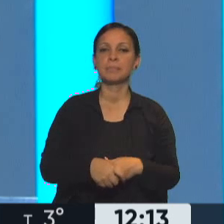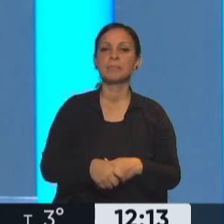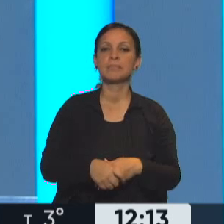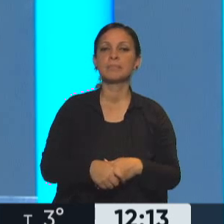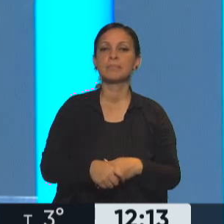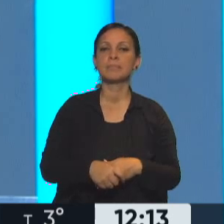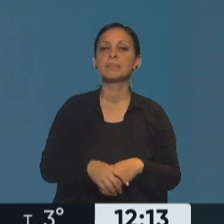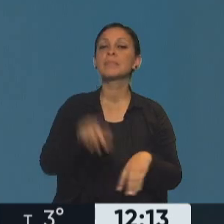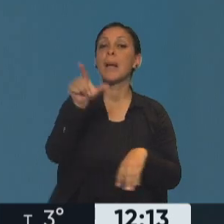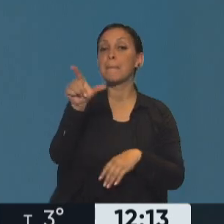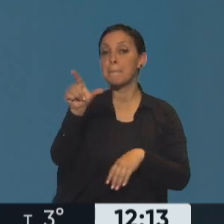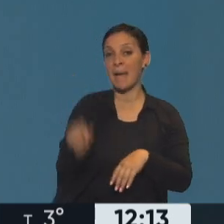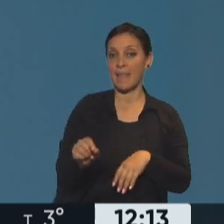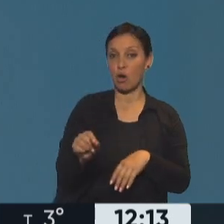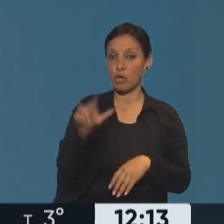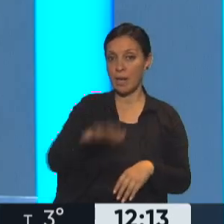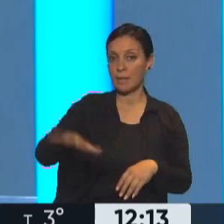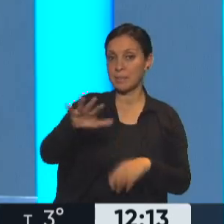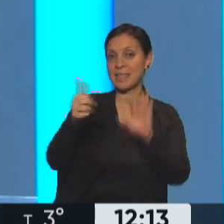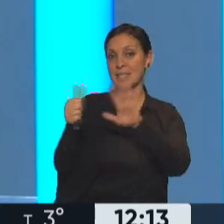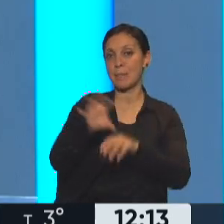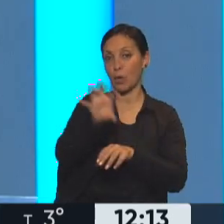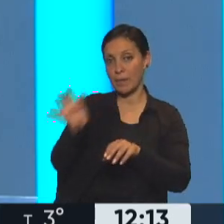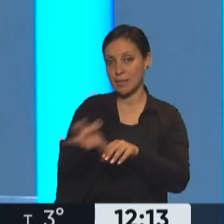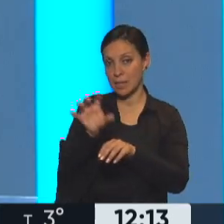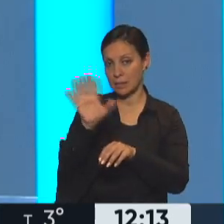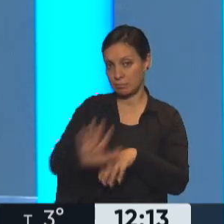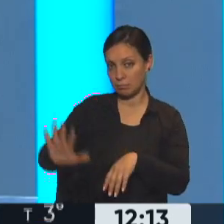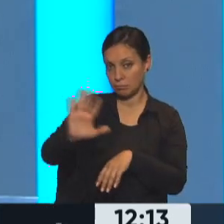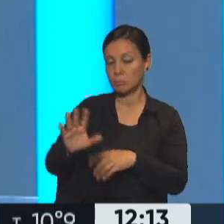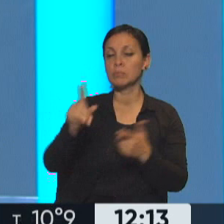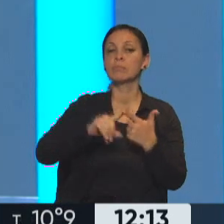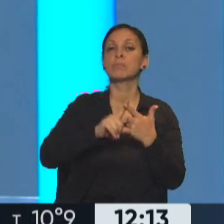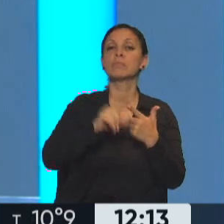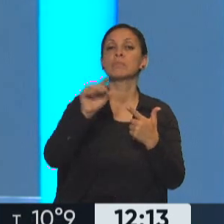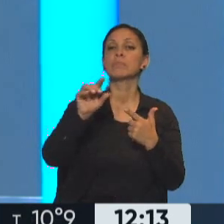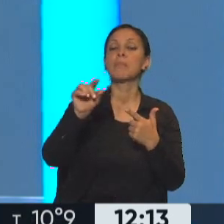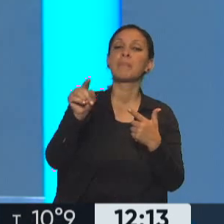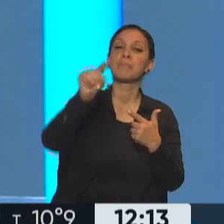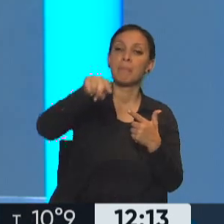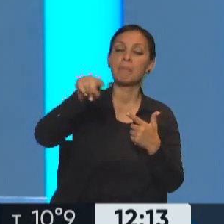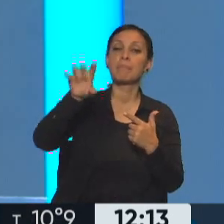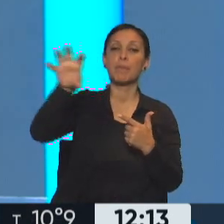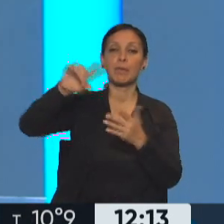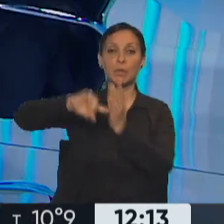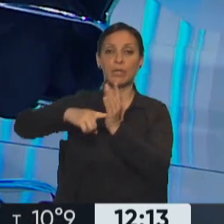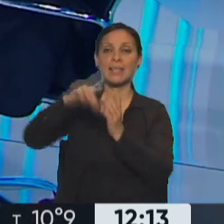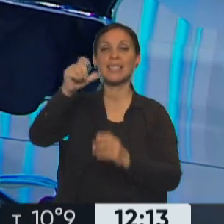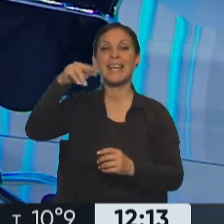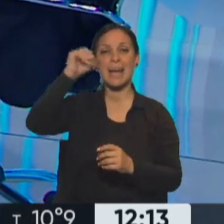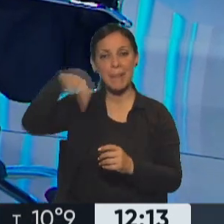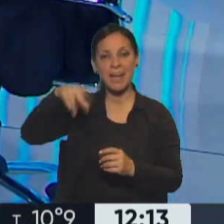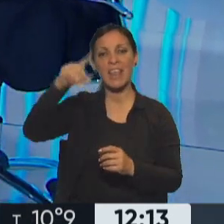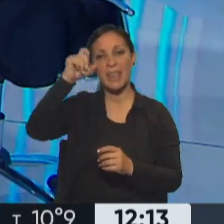Zona de Patagonia, es decir, las seis provincias de la Patagonia más el distrito de Patagones de la provincia de Buenos Aires, tienen